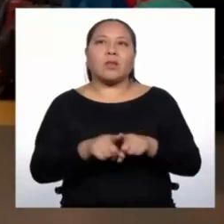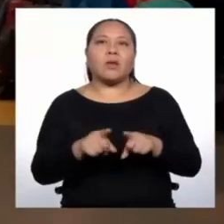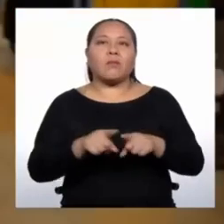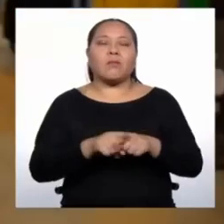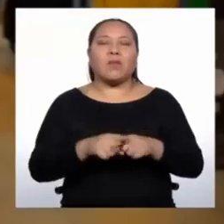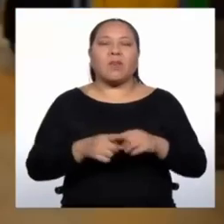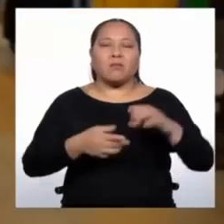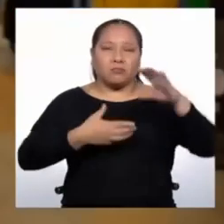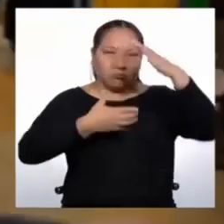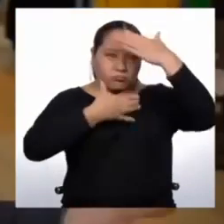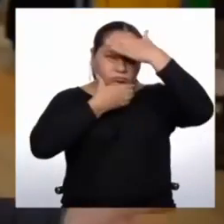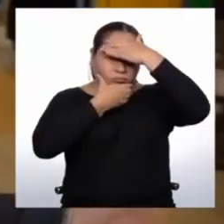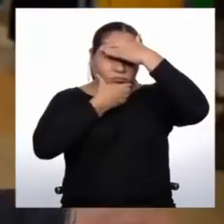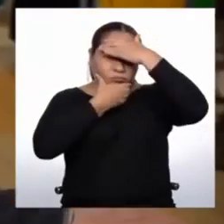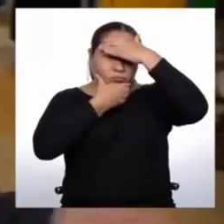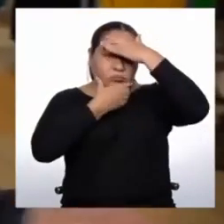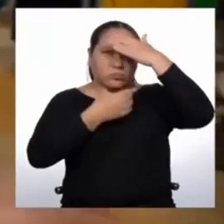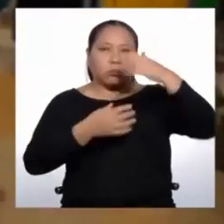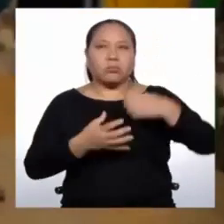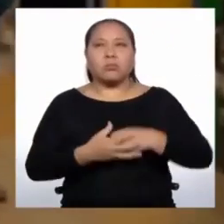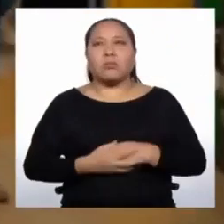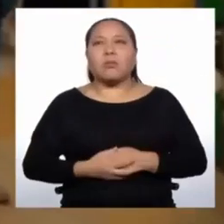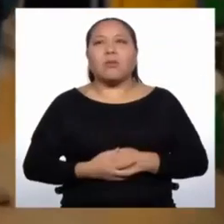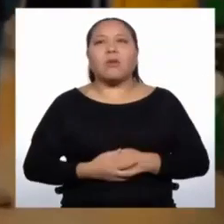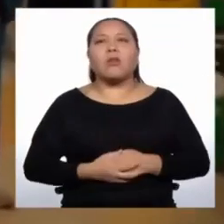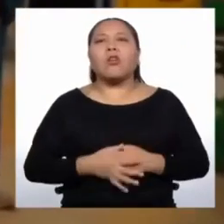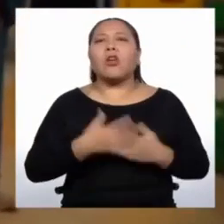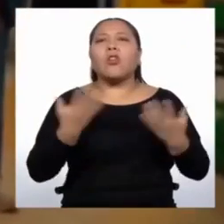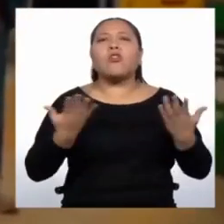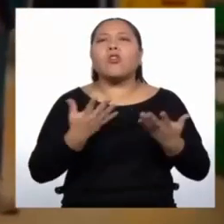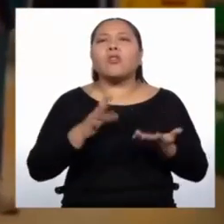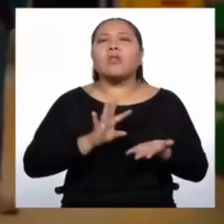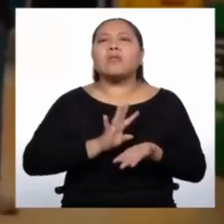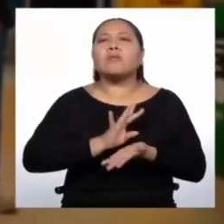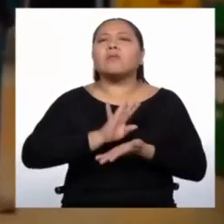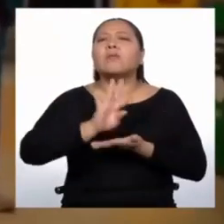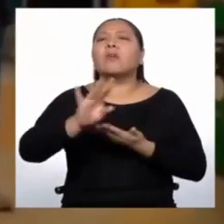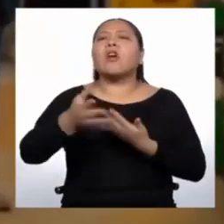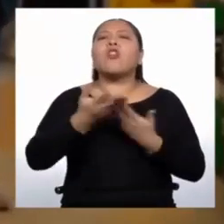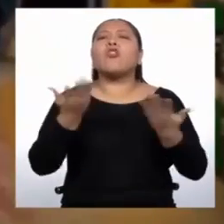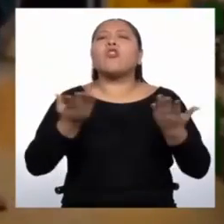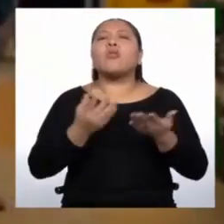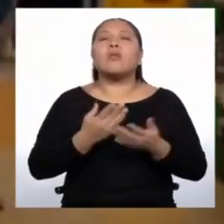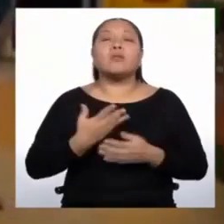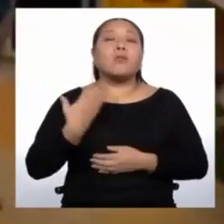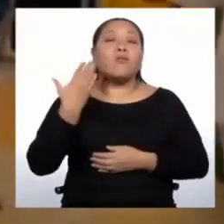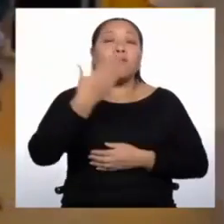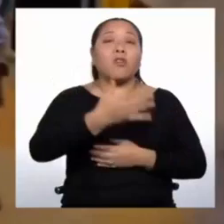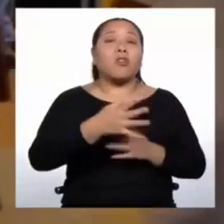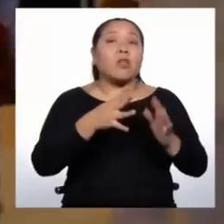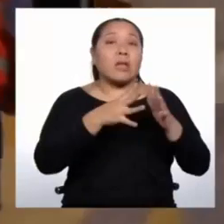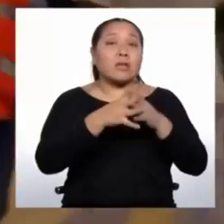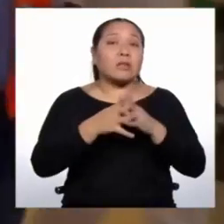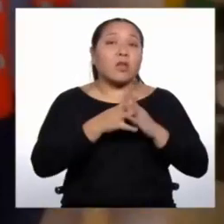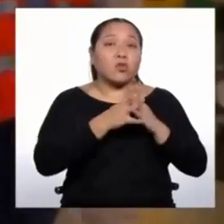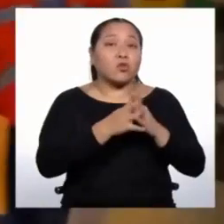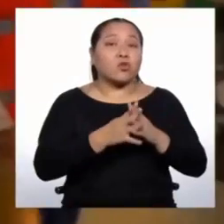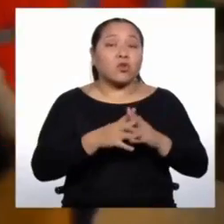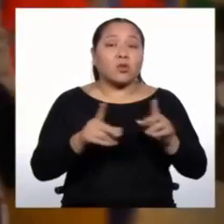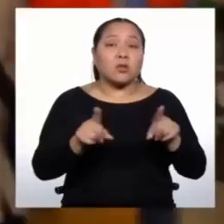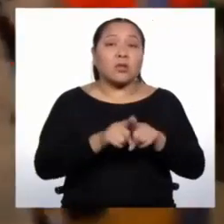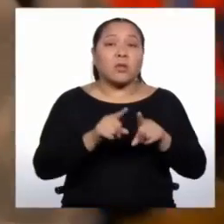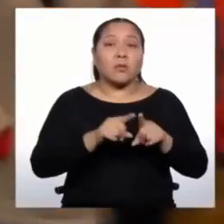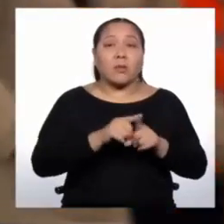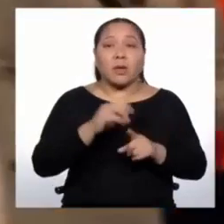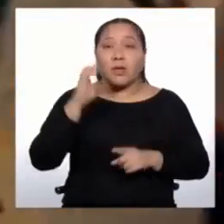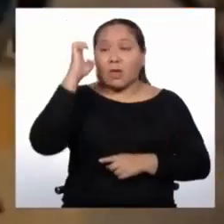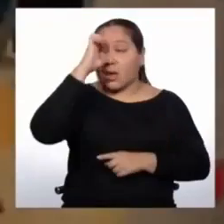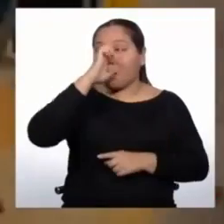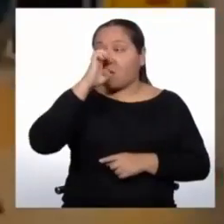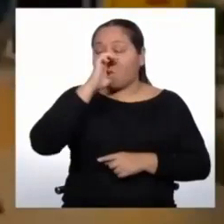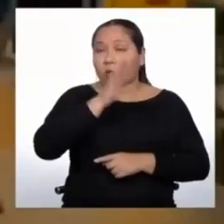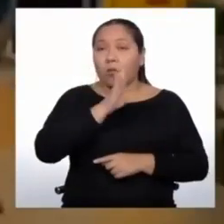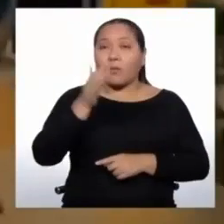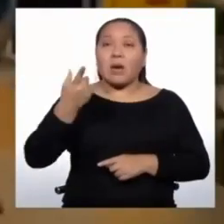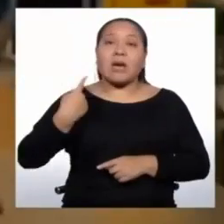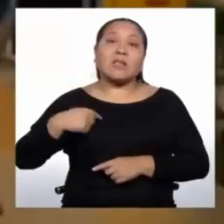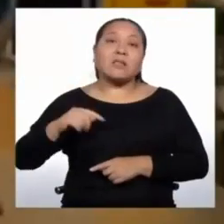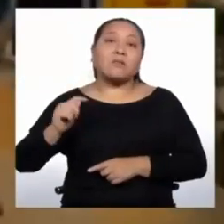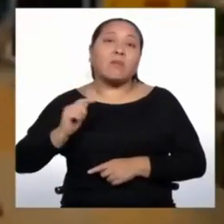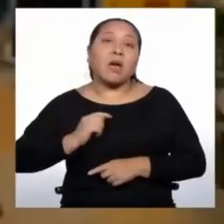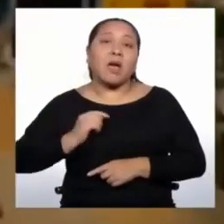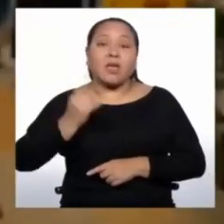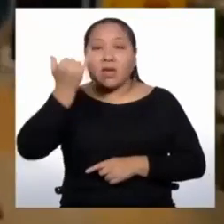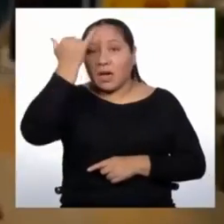terrorismo. ¿A dónde migramos los peruanos? Principalmente a Estados Unidos, pero también a Europa, a países como España,